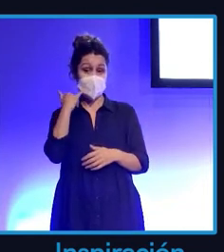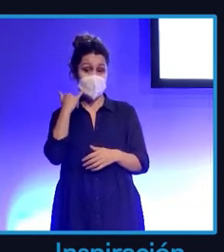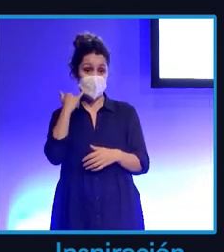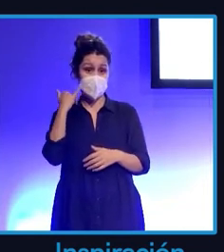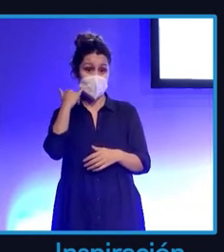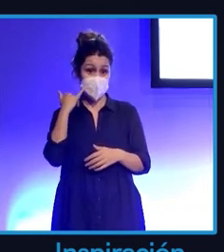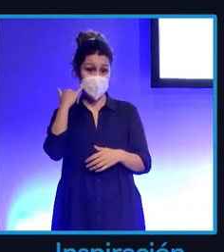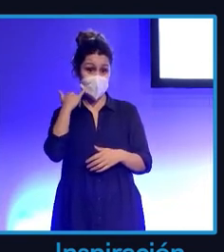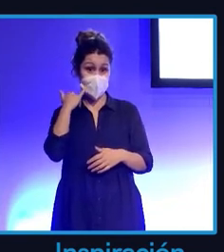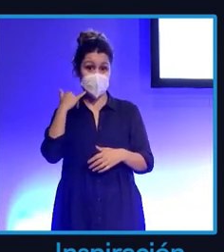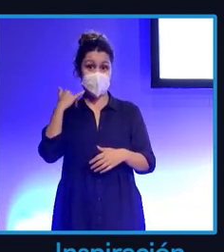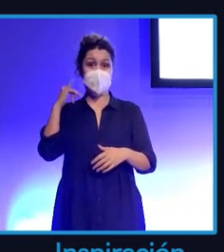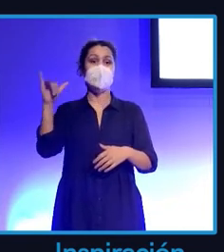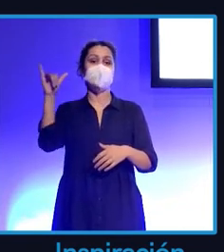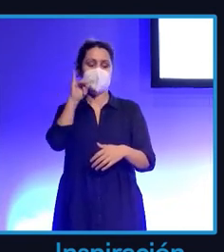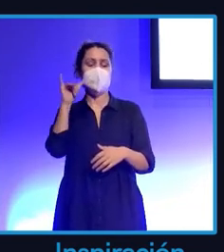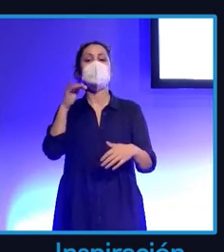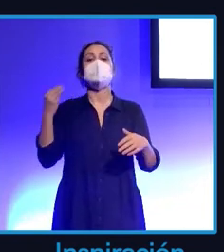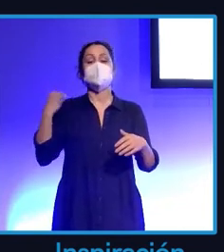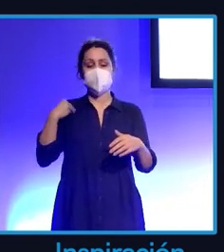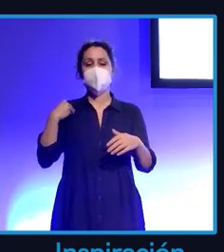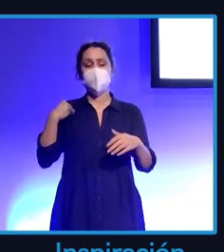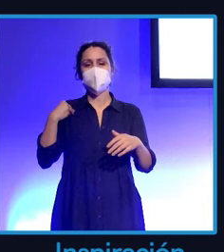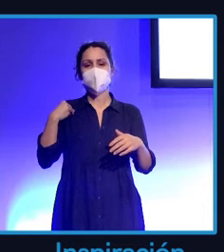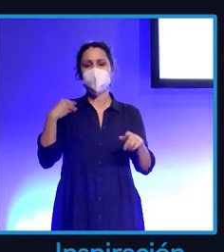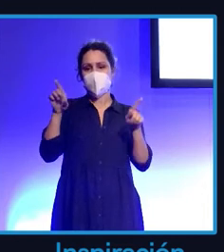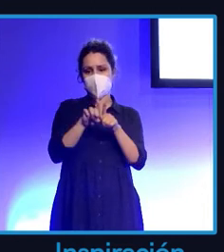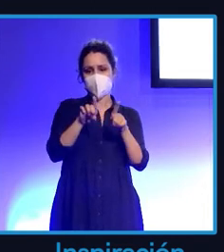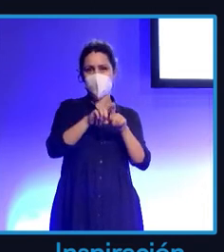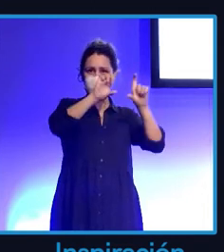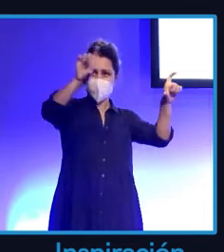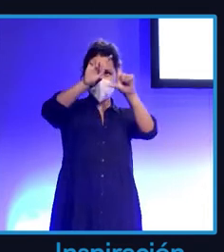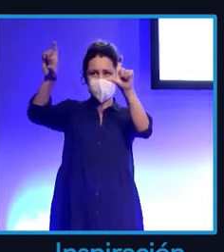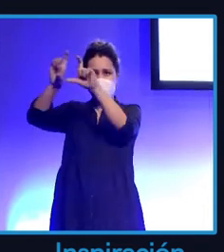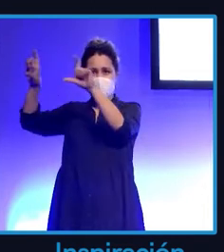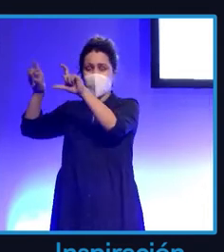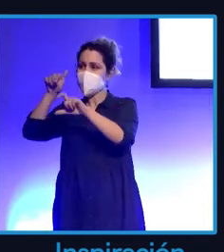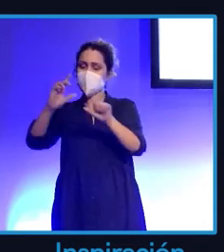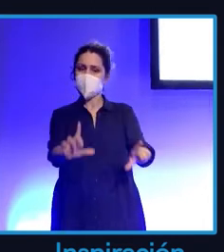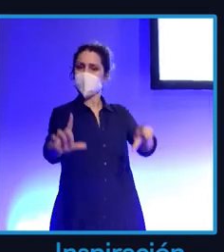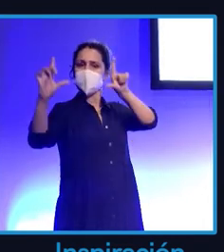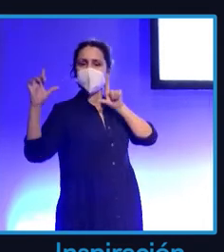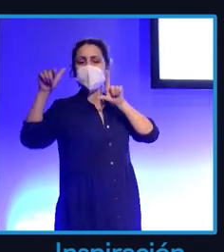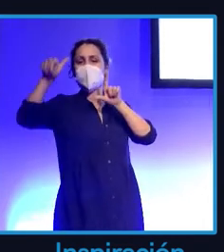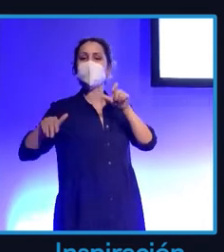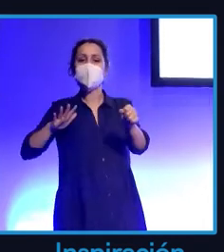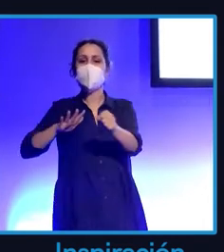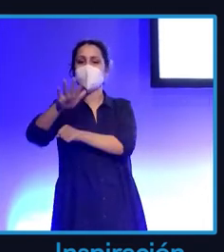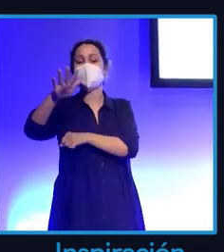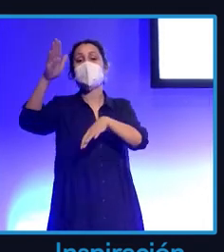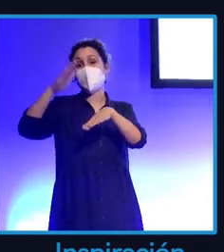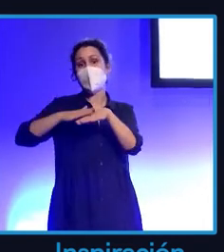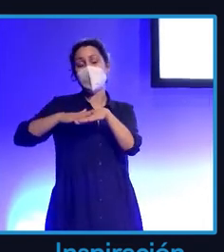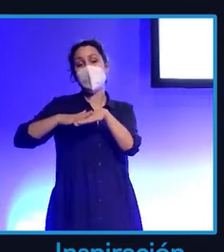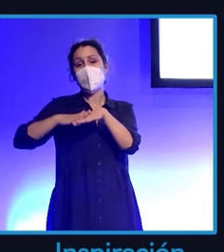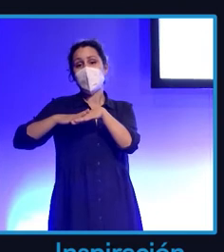y Gillette, como digo, con otras marcas fue pionera en poner a una influencer en un spot de televisión. Ahí vemos a